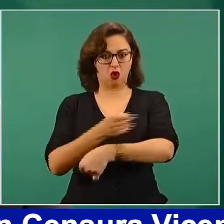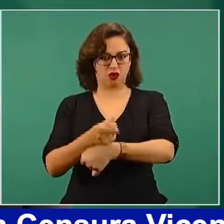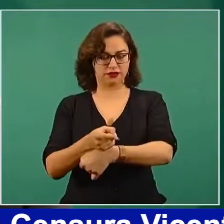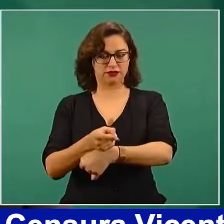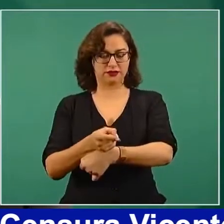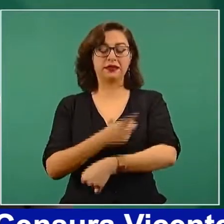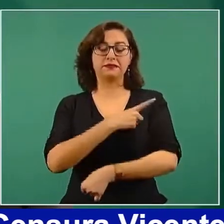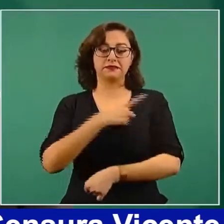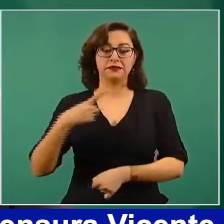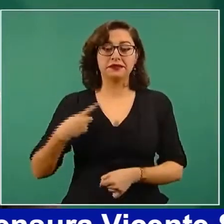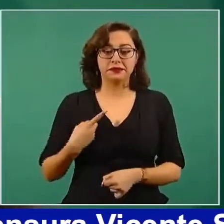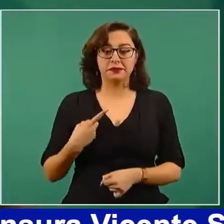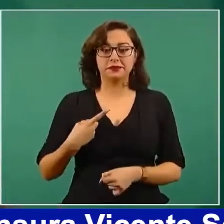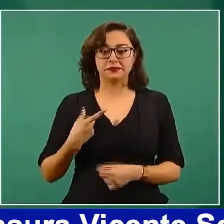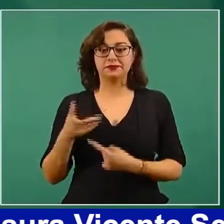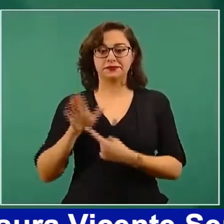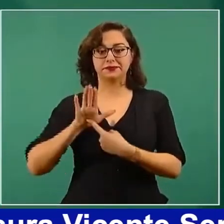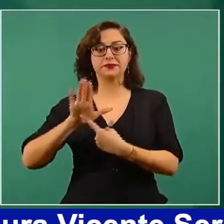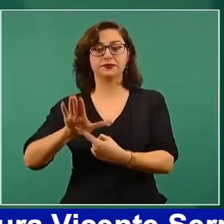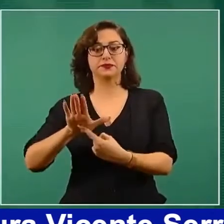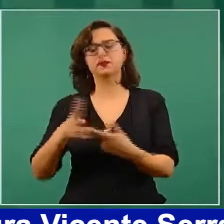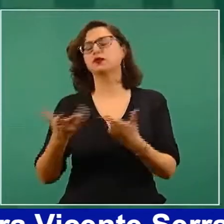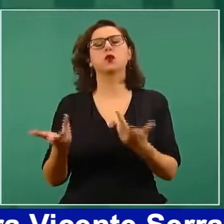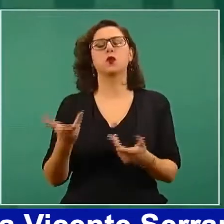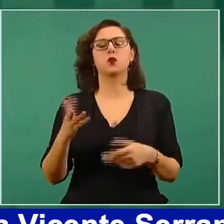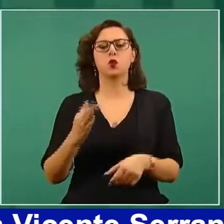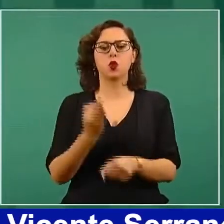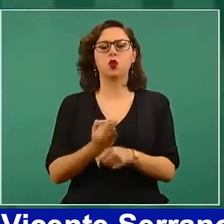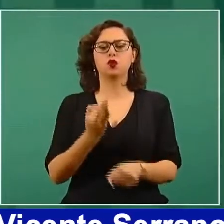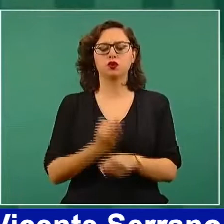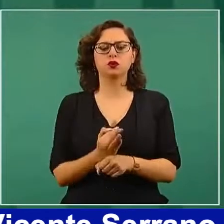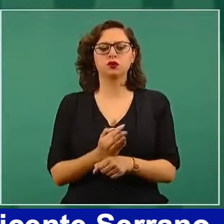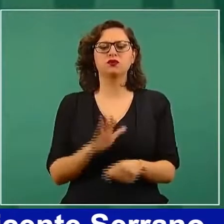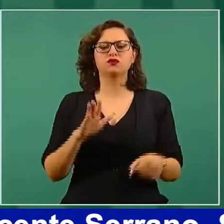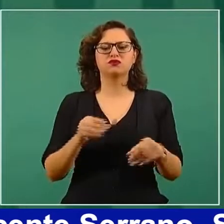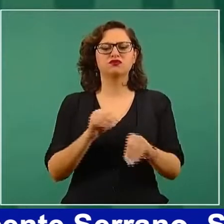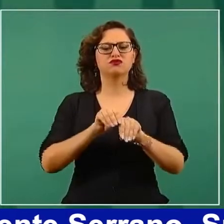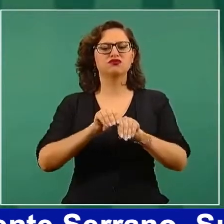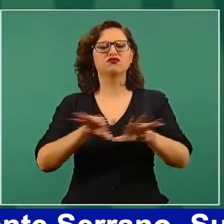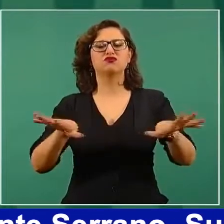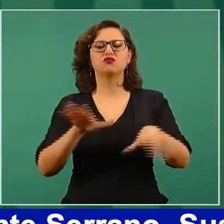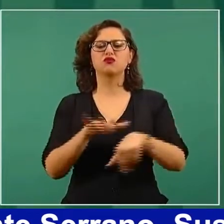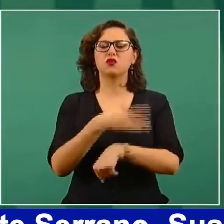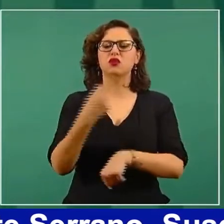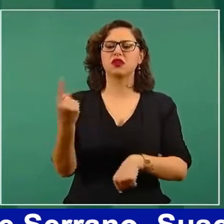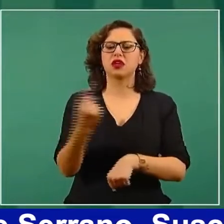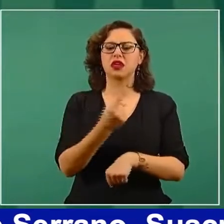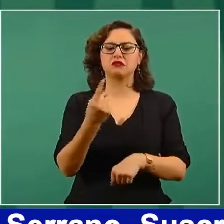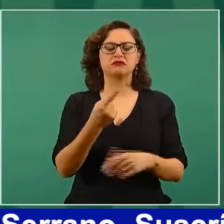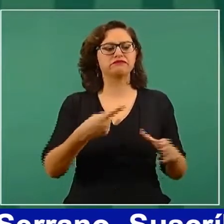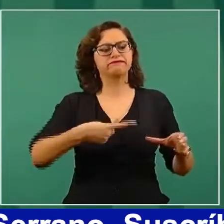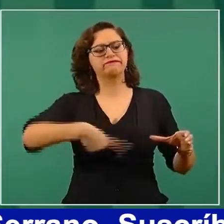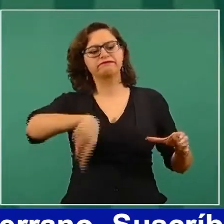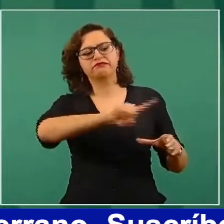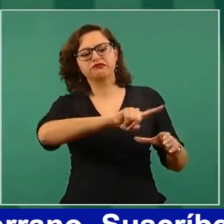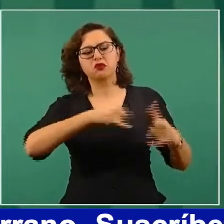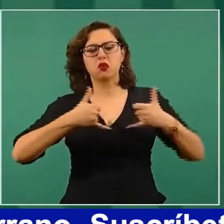para que los jóvenes conozcan cómo